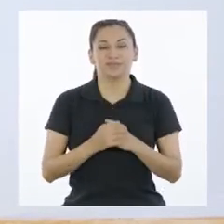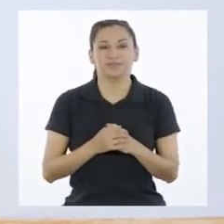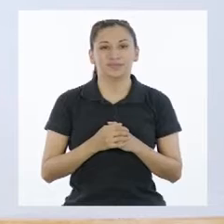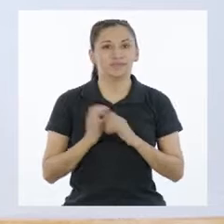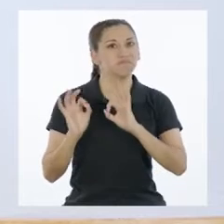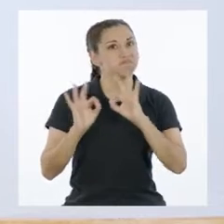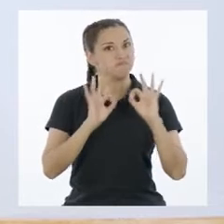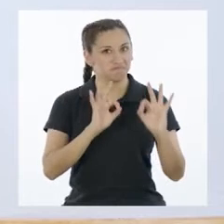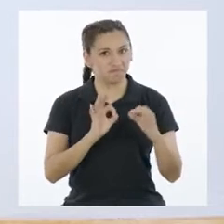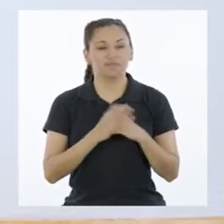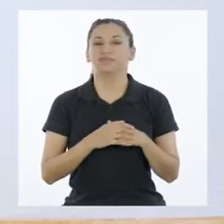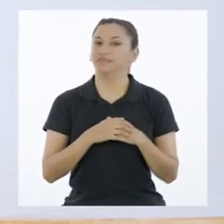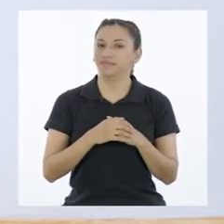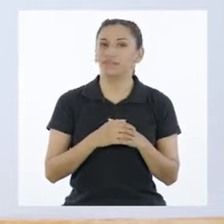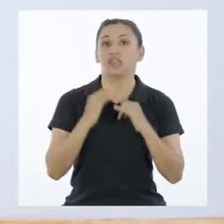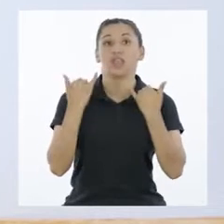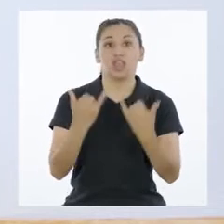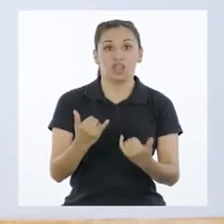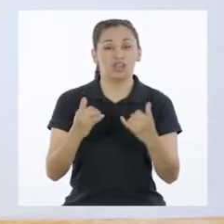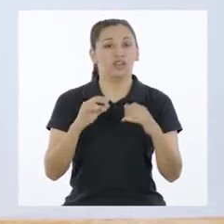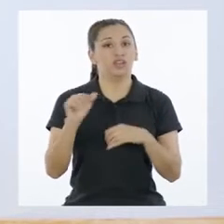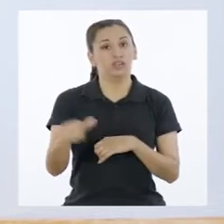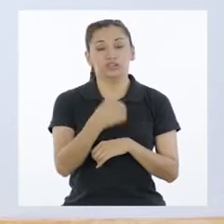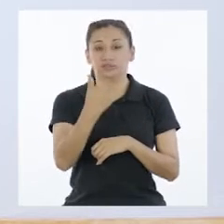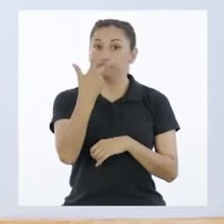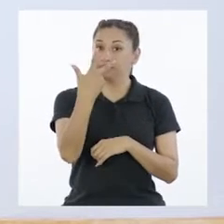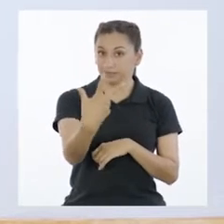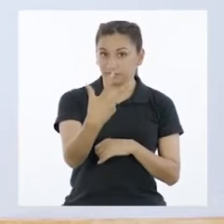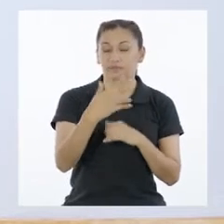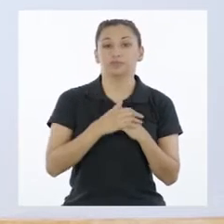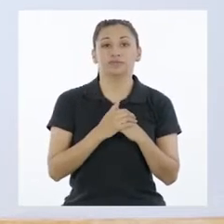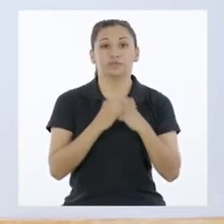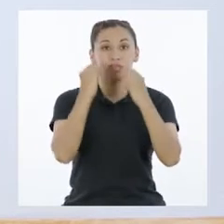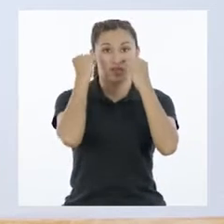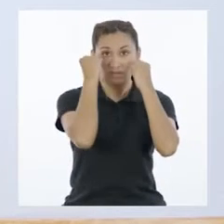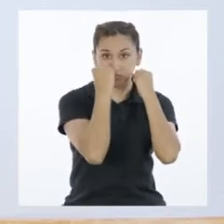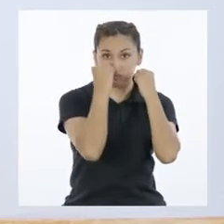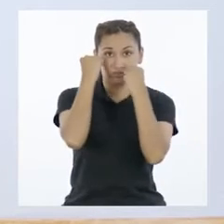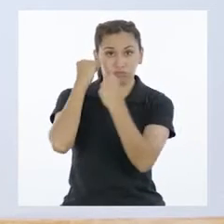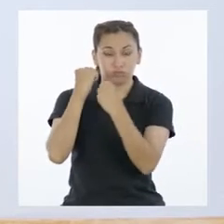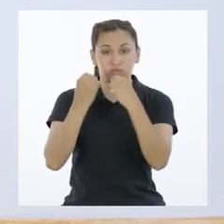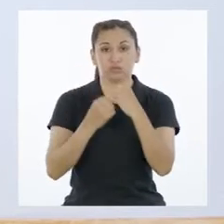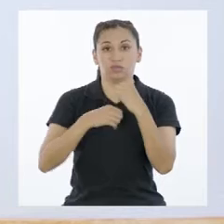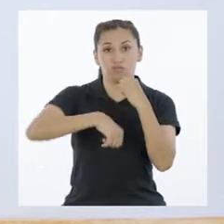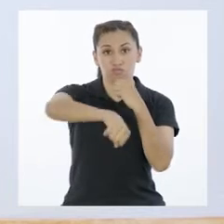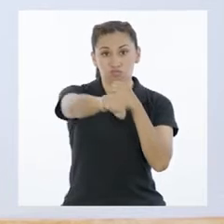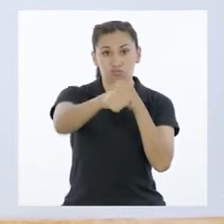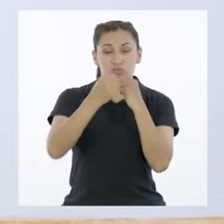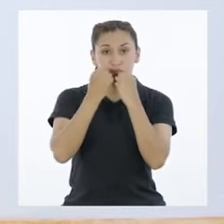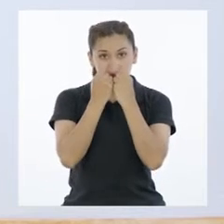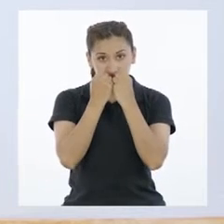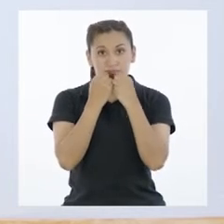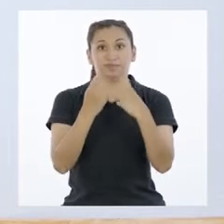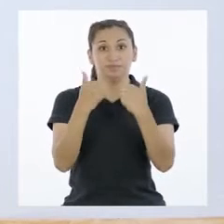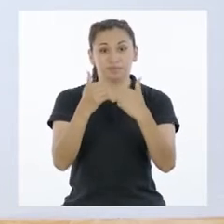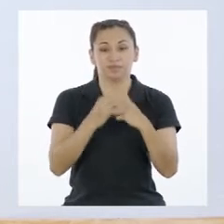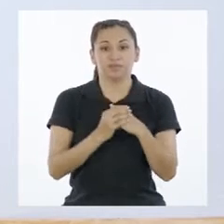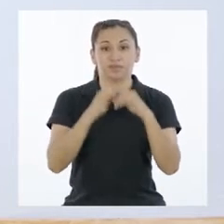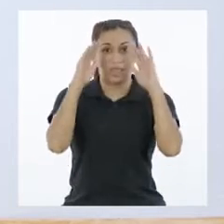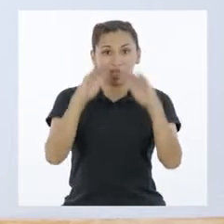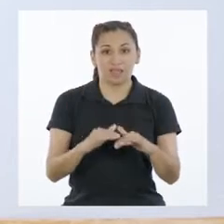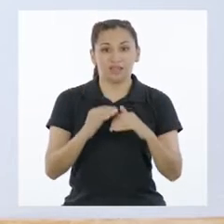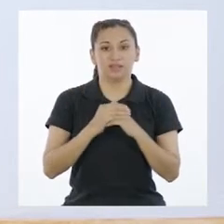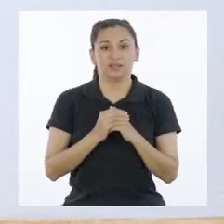Corro. Genial. Eso es. Ahora hacemos tres cosas. Zancada. Patada. Y golpe.